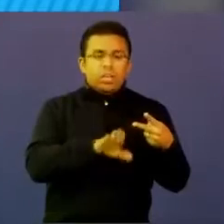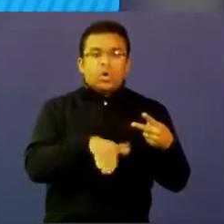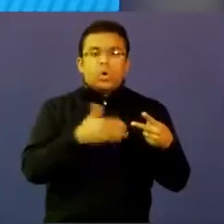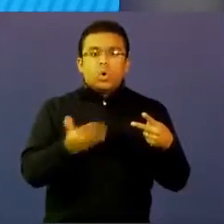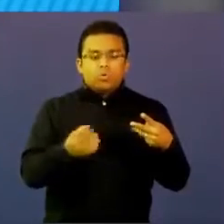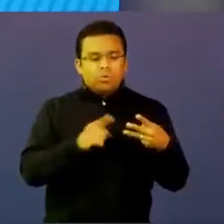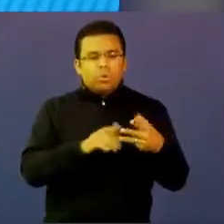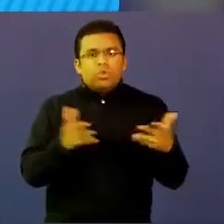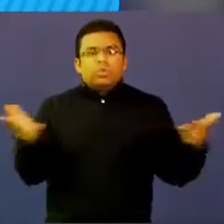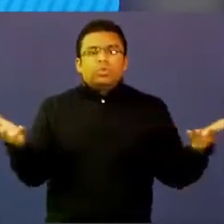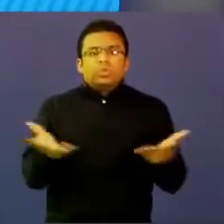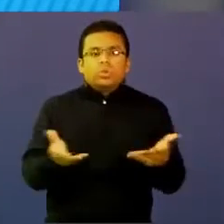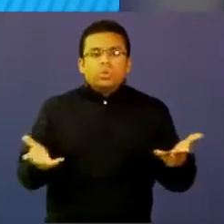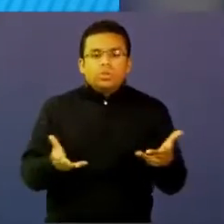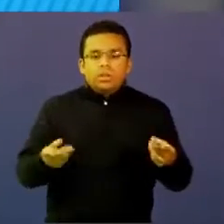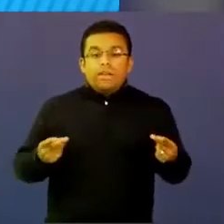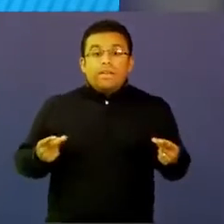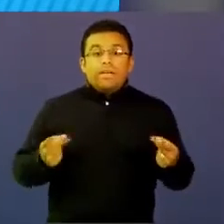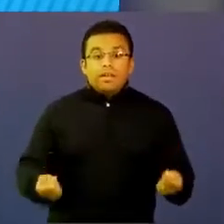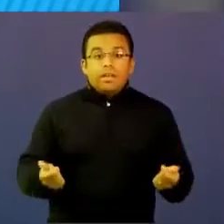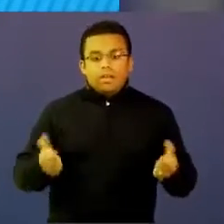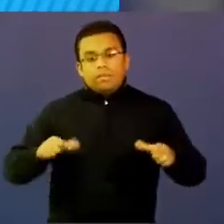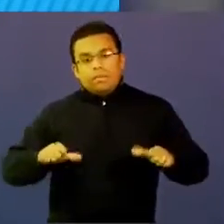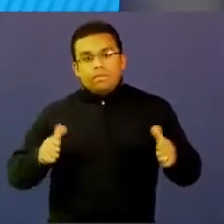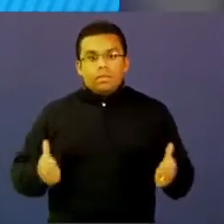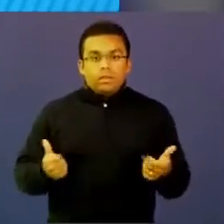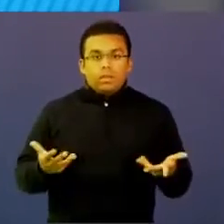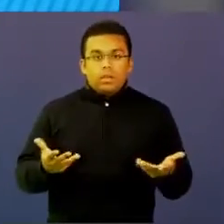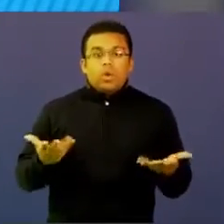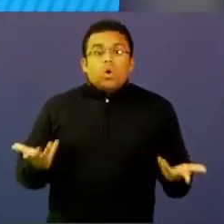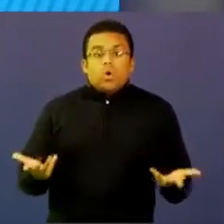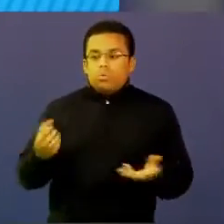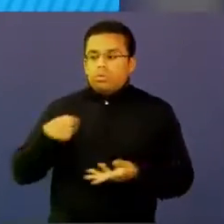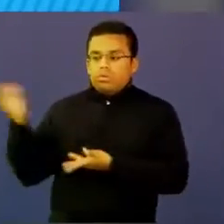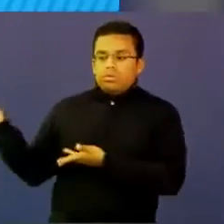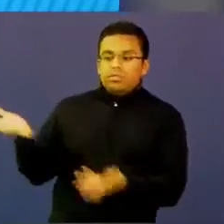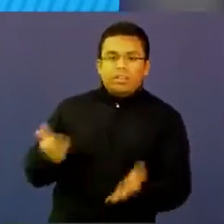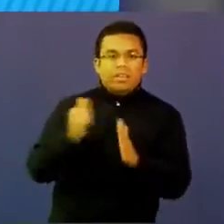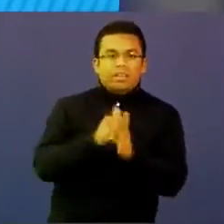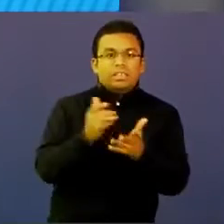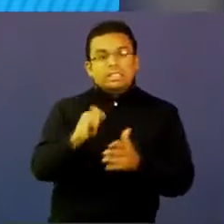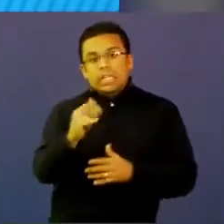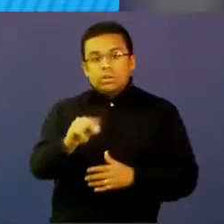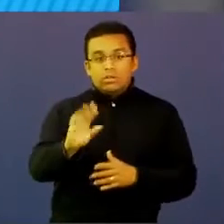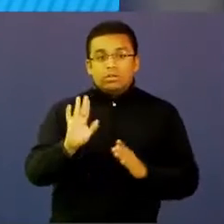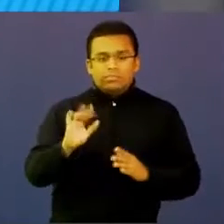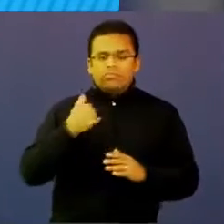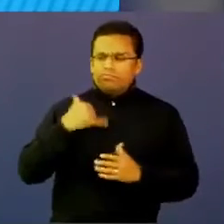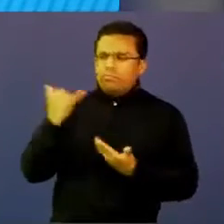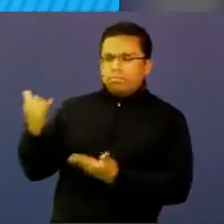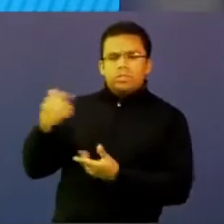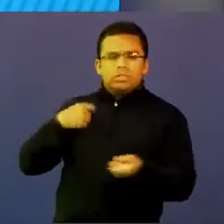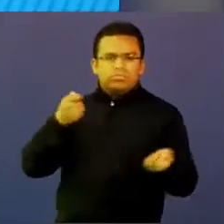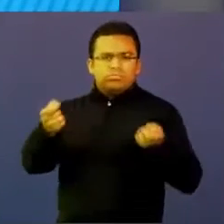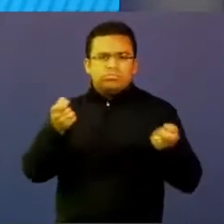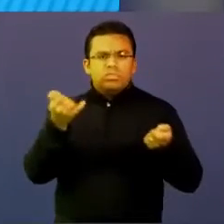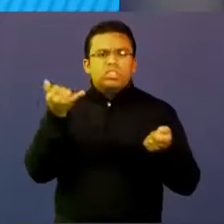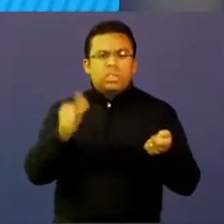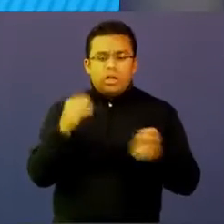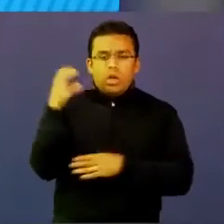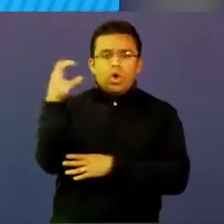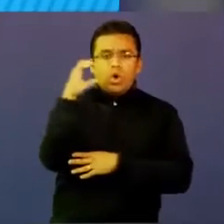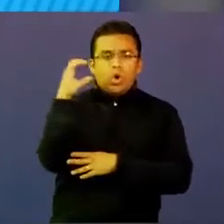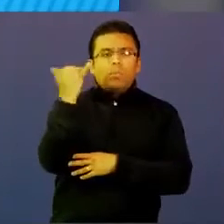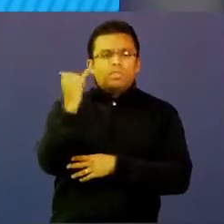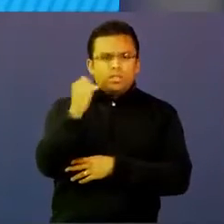dónde, a qué velocidad, con qué inversión de recursos. Pienso que el país tiene hoy ya un tablero de control de qué